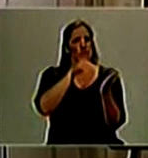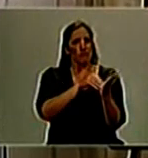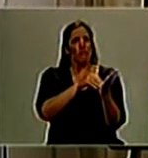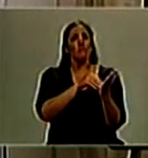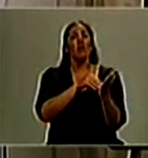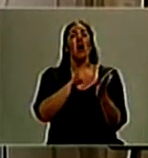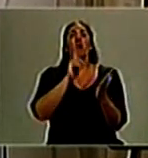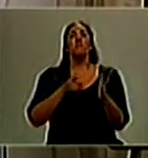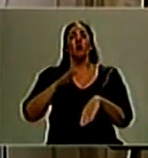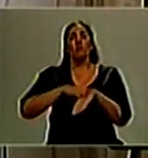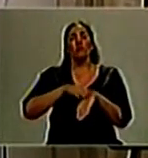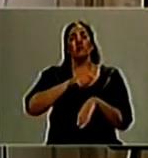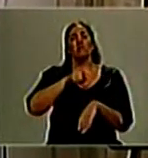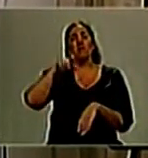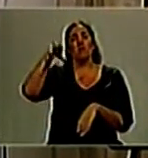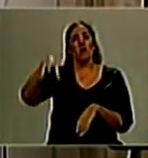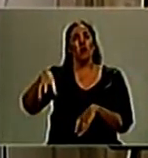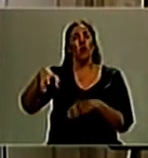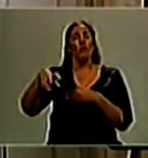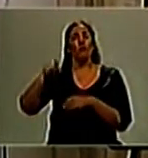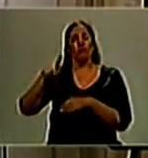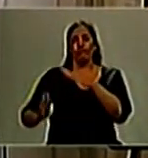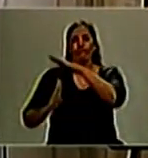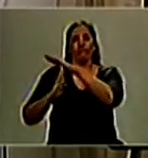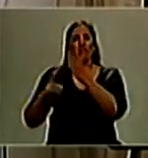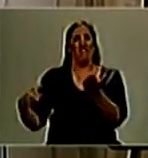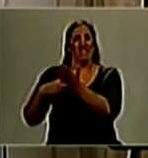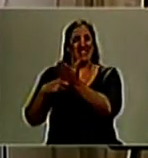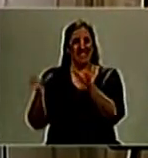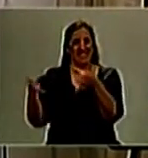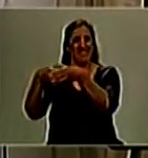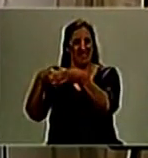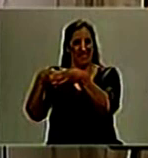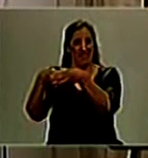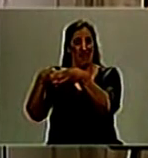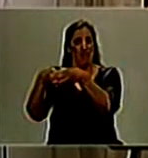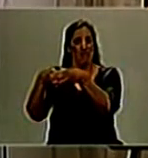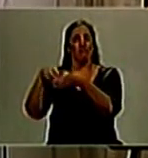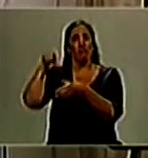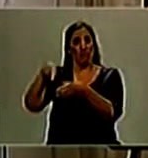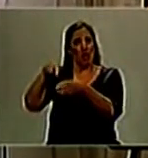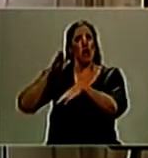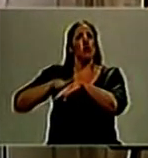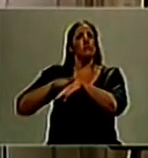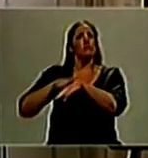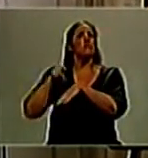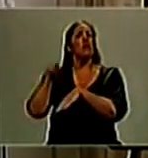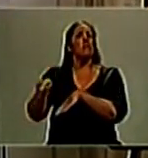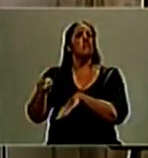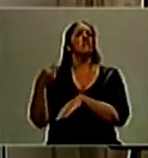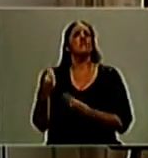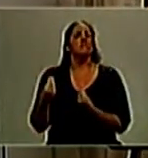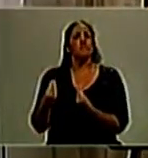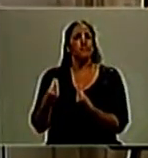la Procuración del Ministerio Fiscal, o sea, la Procuración Nacional, Ministerio Público Fiscal, de lo que